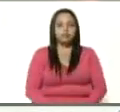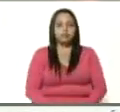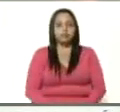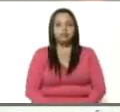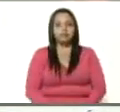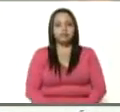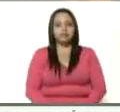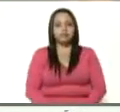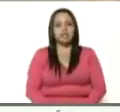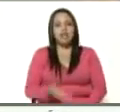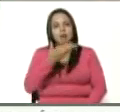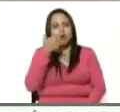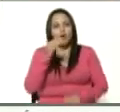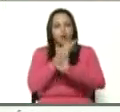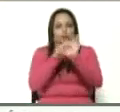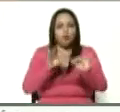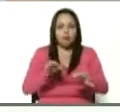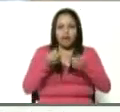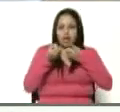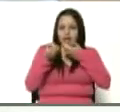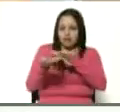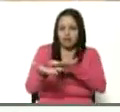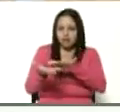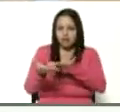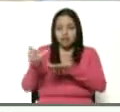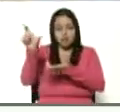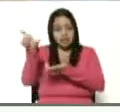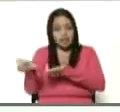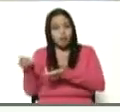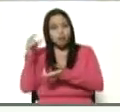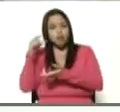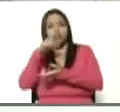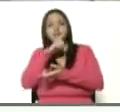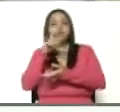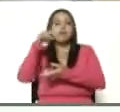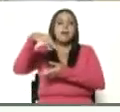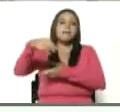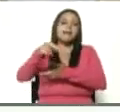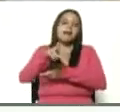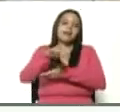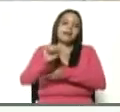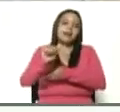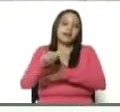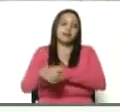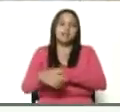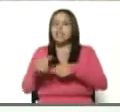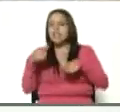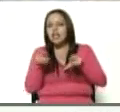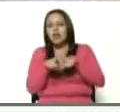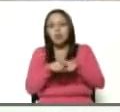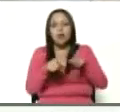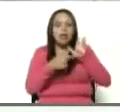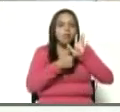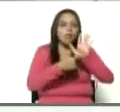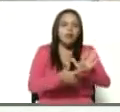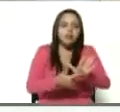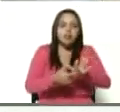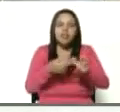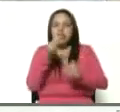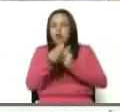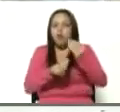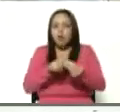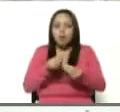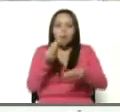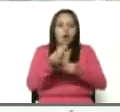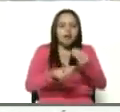La mejor forma de hablar de María es el ejemplo de su acción, lo que hace. Lo que